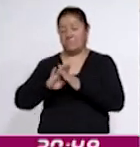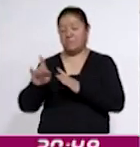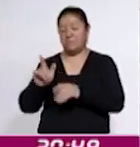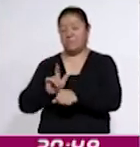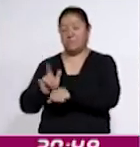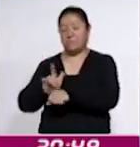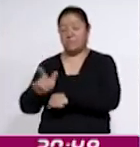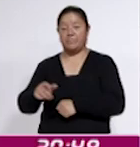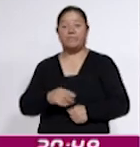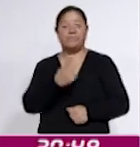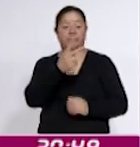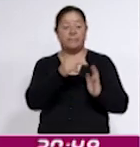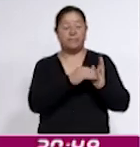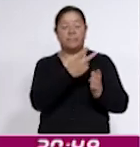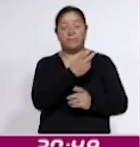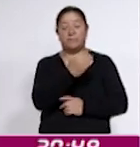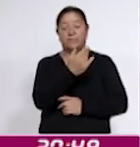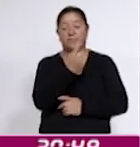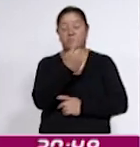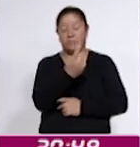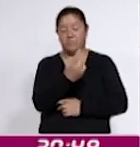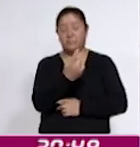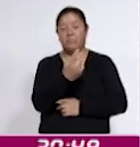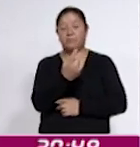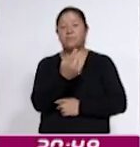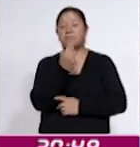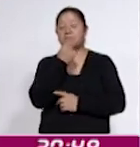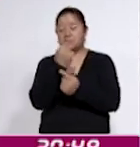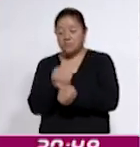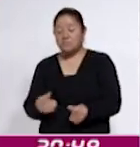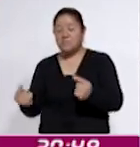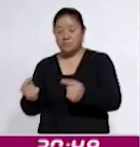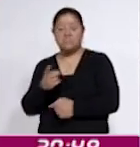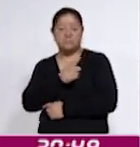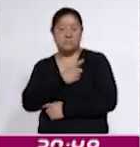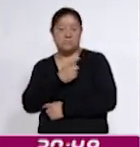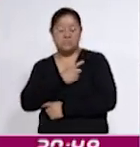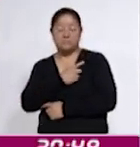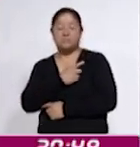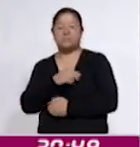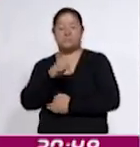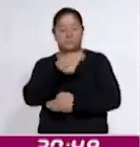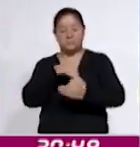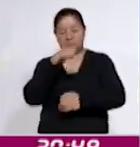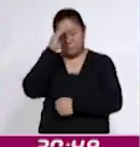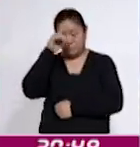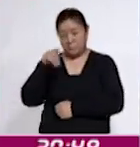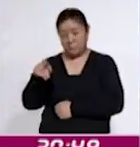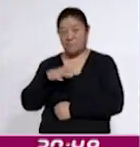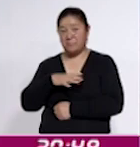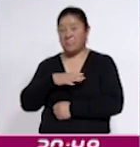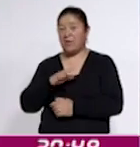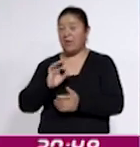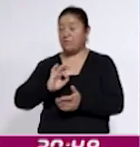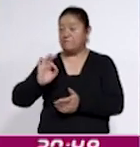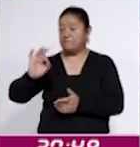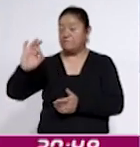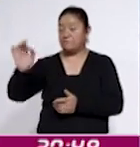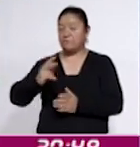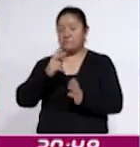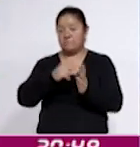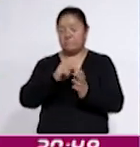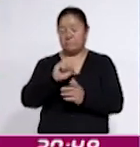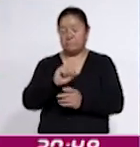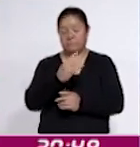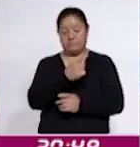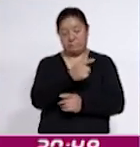incluidos 2.251 menores de edad no acompañados, por lo que todo apunta a que serán rebasadas las cifras de 2023